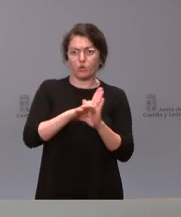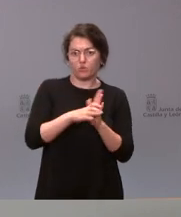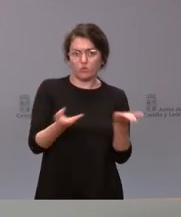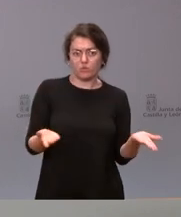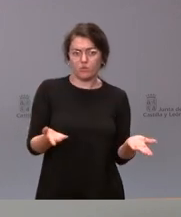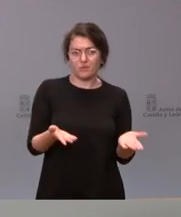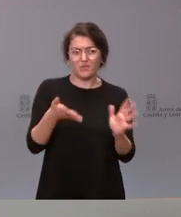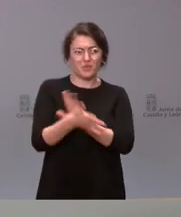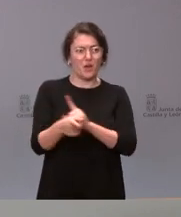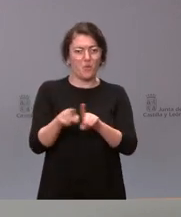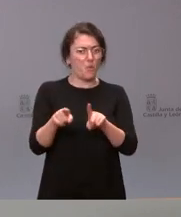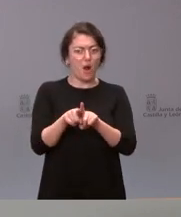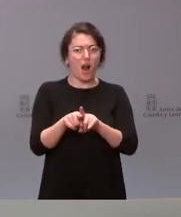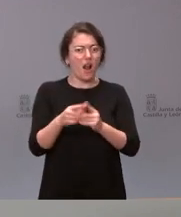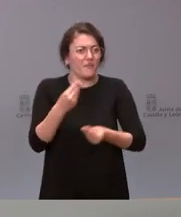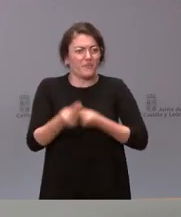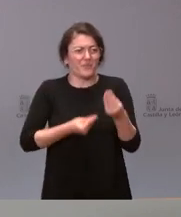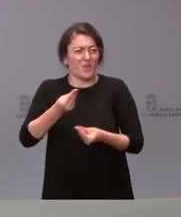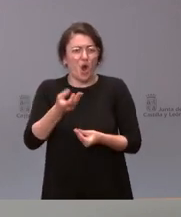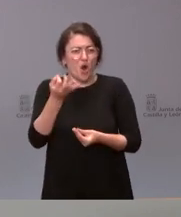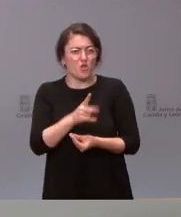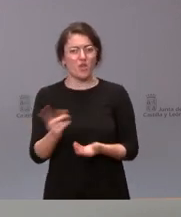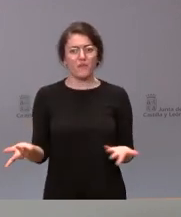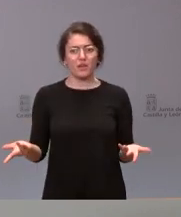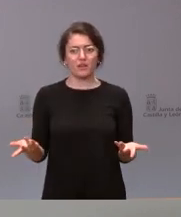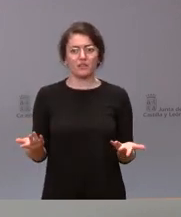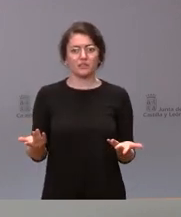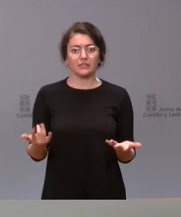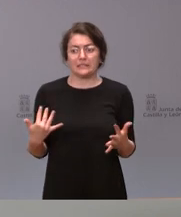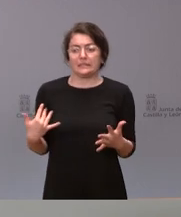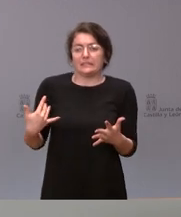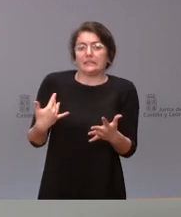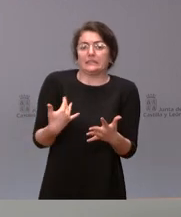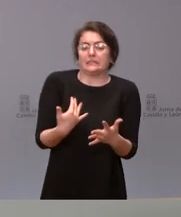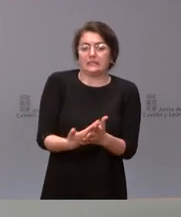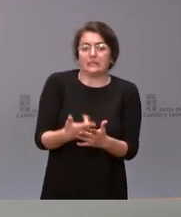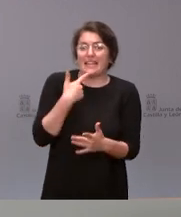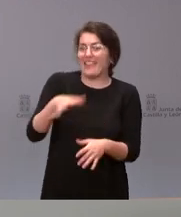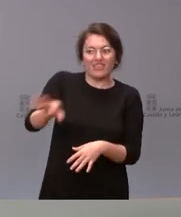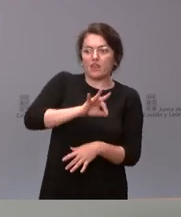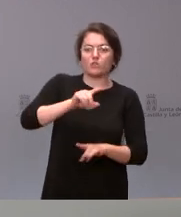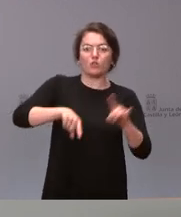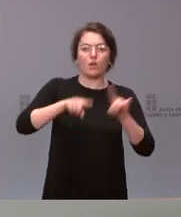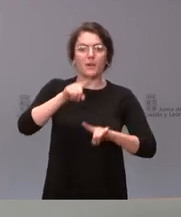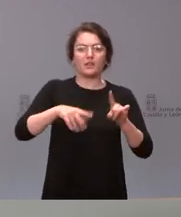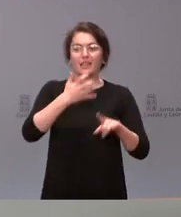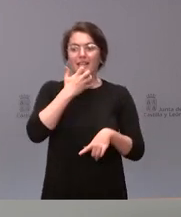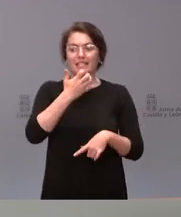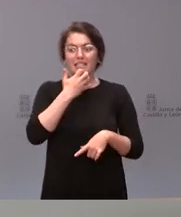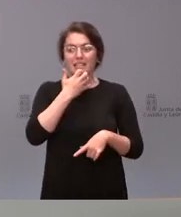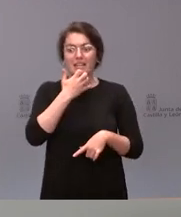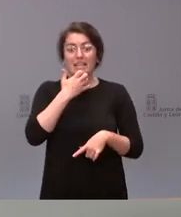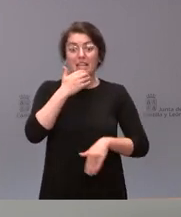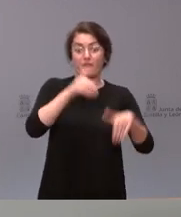hacer las cosas. Llegar hasta el último momento y tomar decisiones sobre asuntos tan importantes como este en función de si se van a ganar o perder